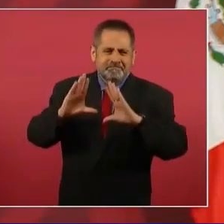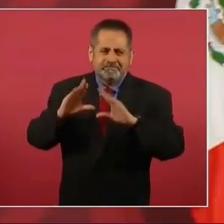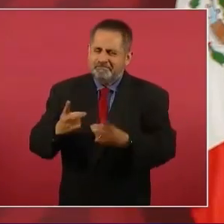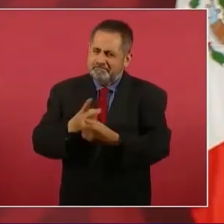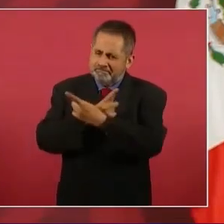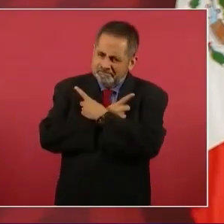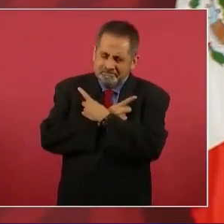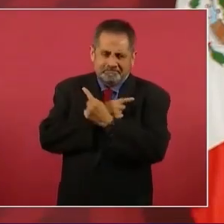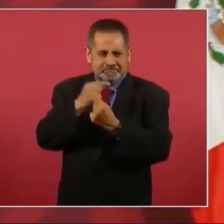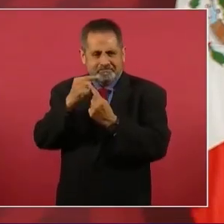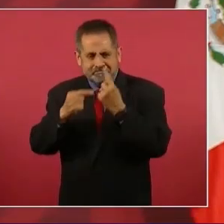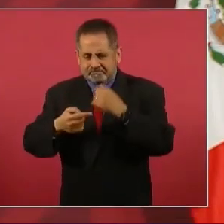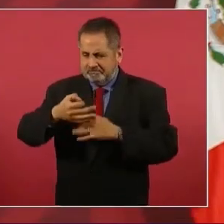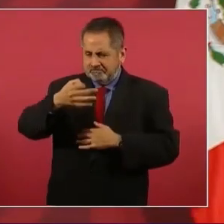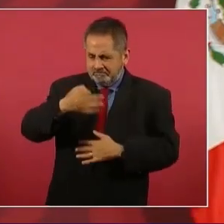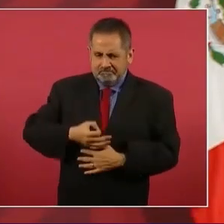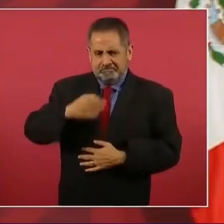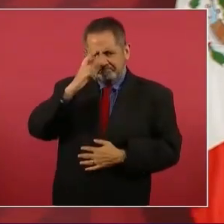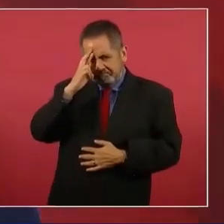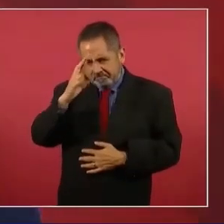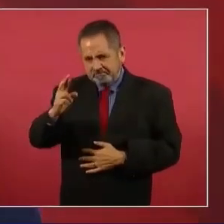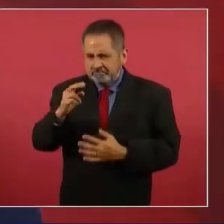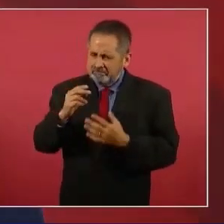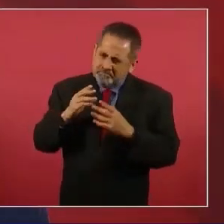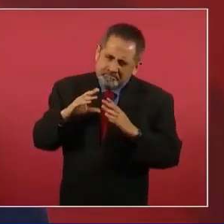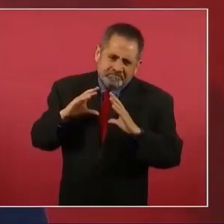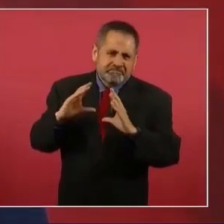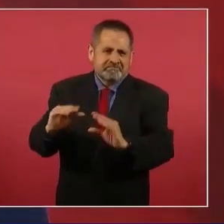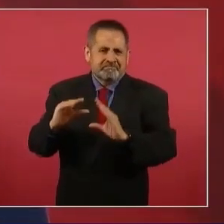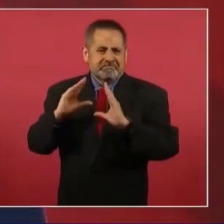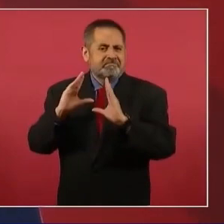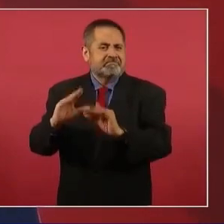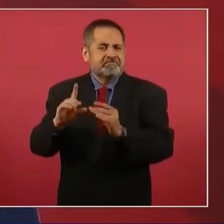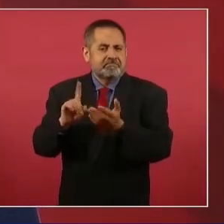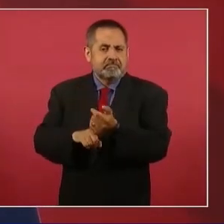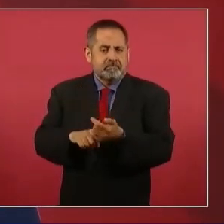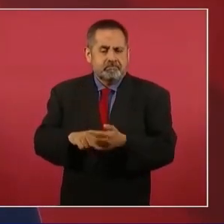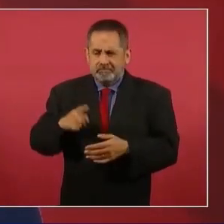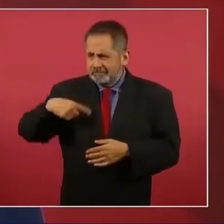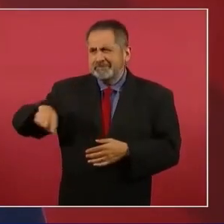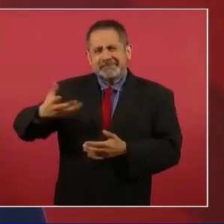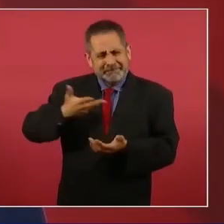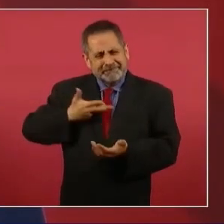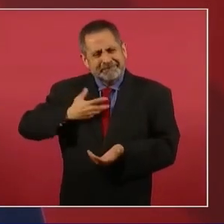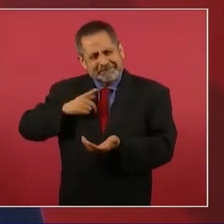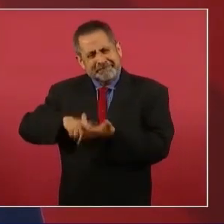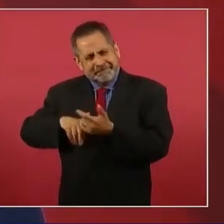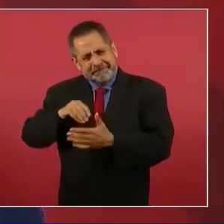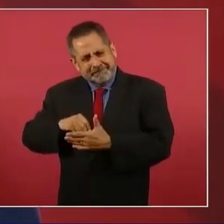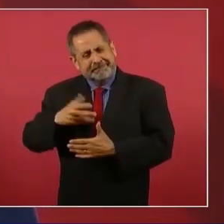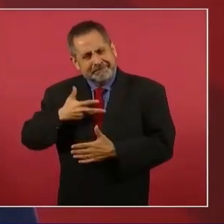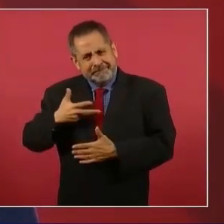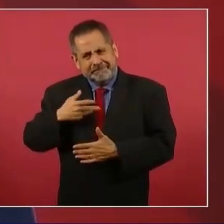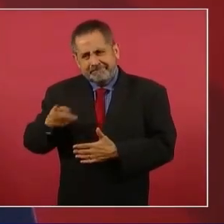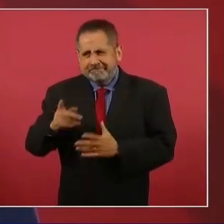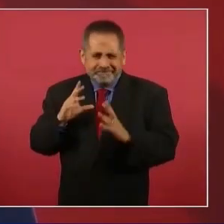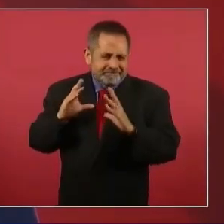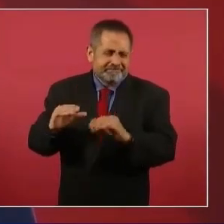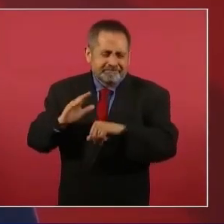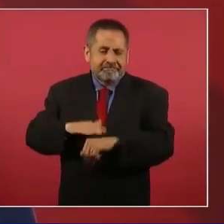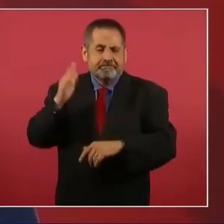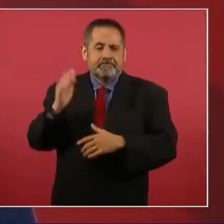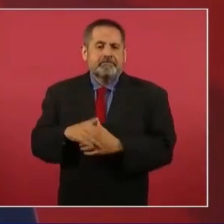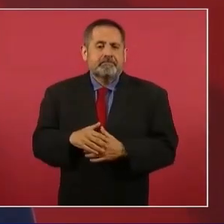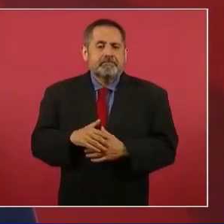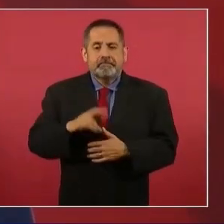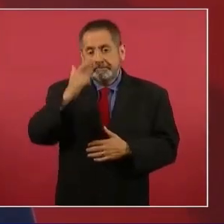fortalecer los valores que ya tenemos. Porque se